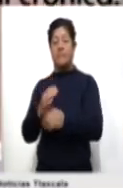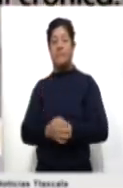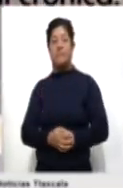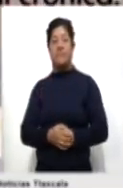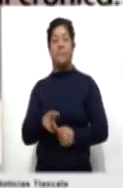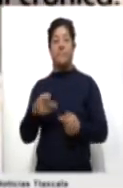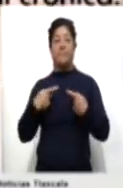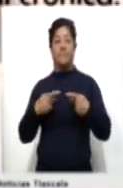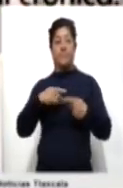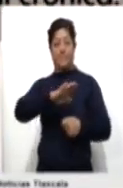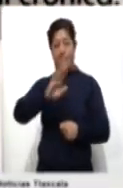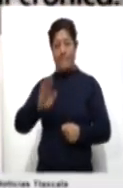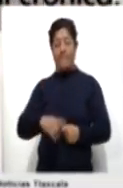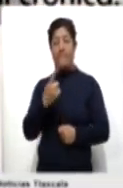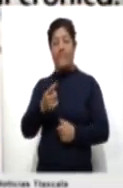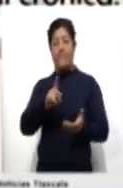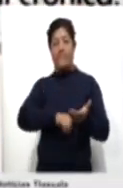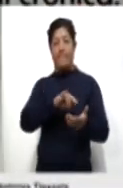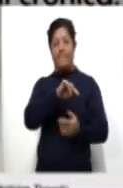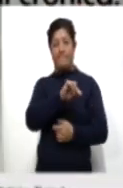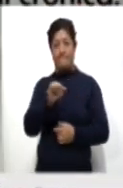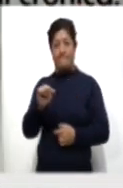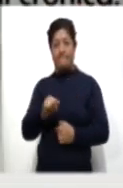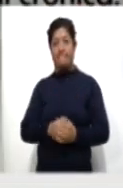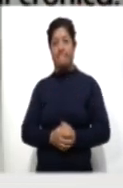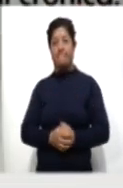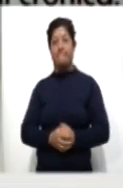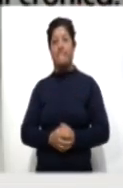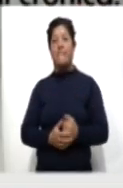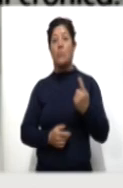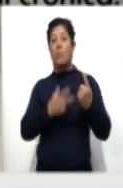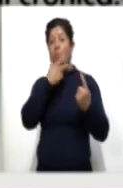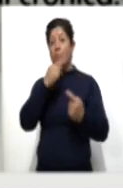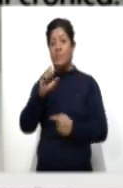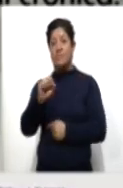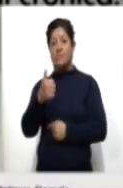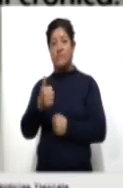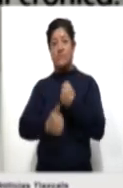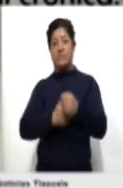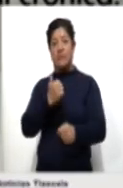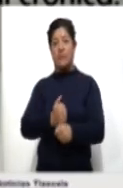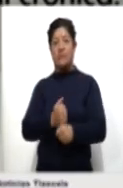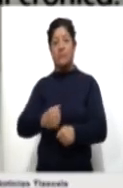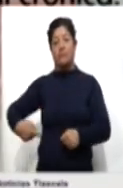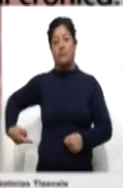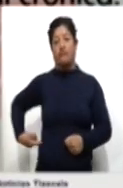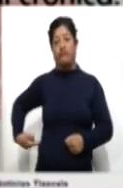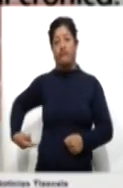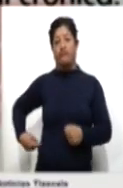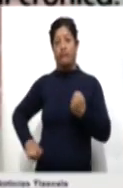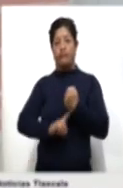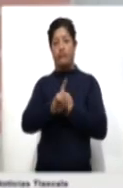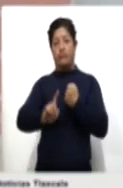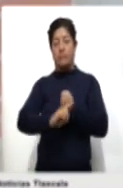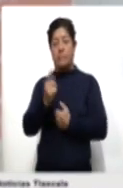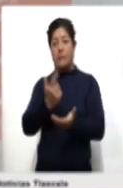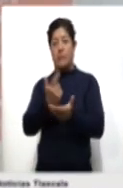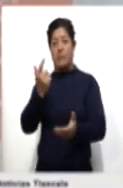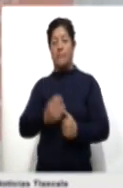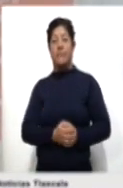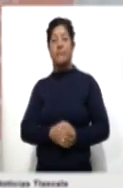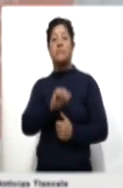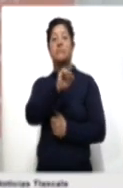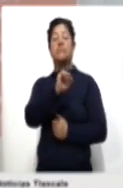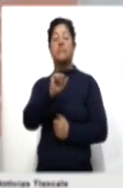defunciones, una se registró en el IMSS y corresponde a un masculino de 66 años con insuficiencia renal crónica. En la